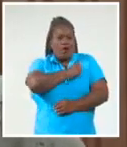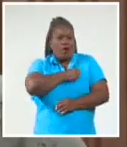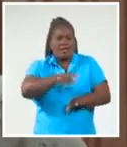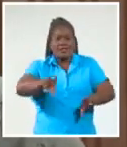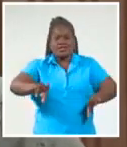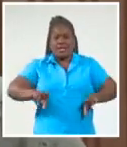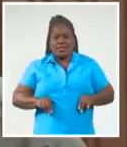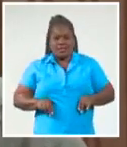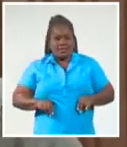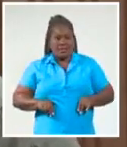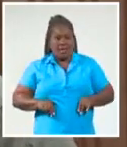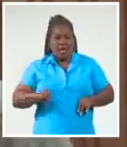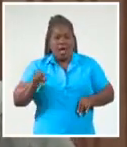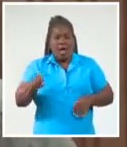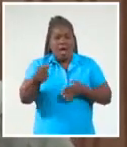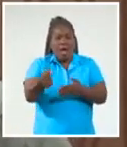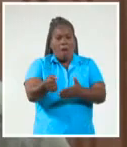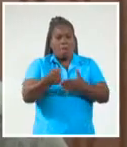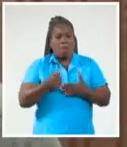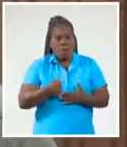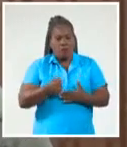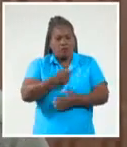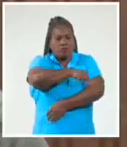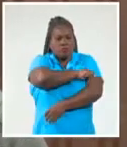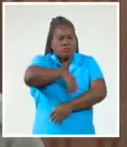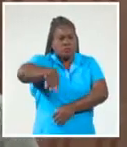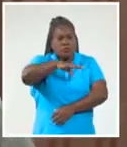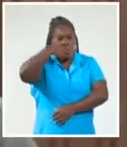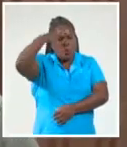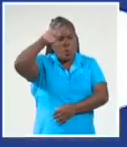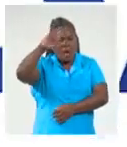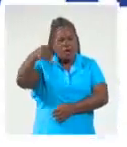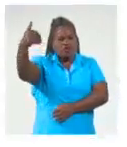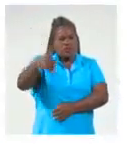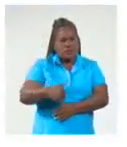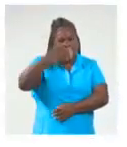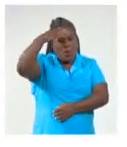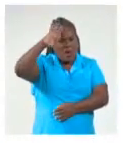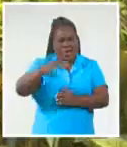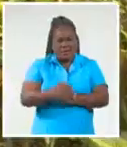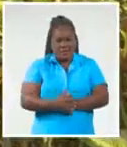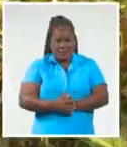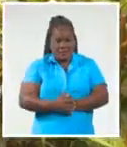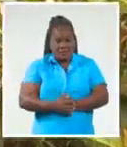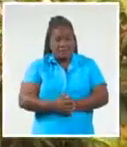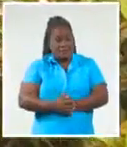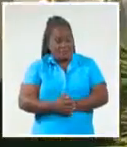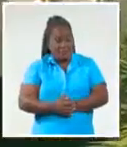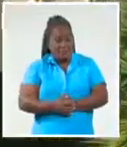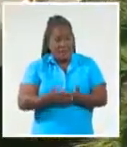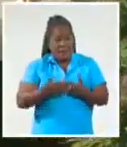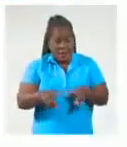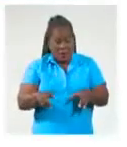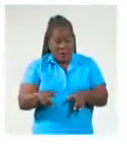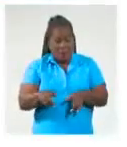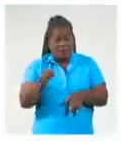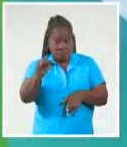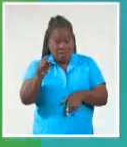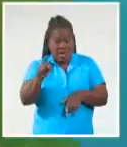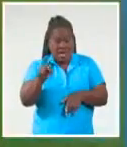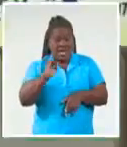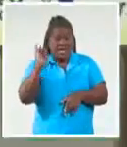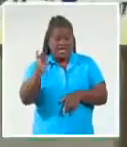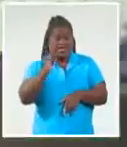algún apoyo para el pueblo cubano llegue aquí. Pero lo sucedido a la Internacional Progresista